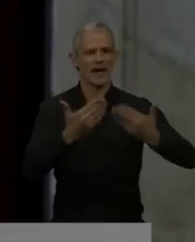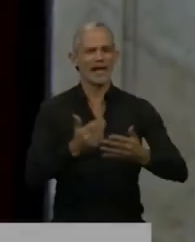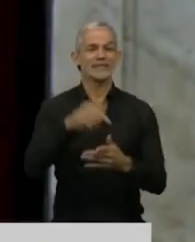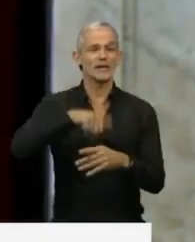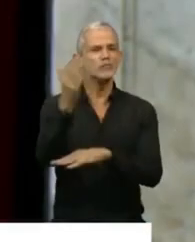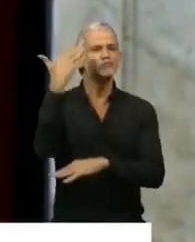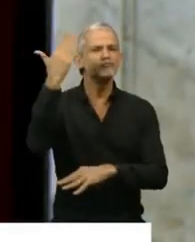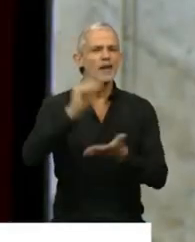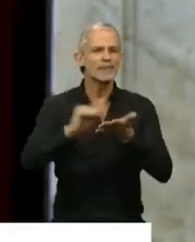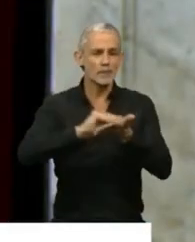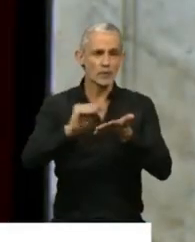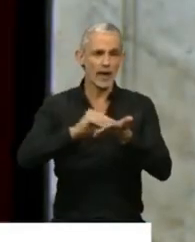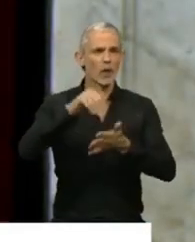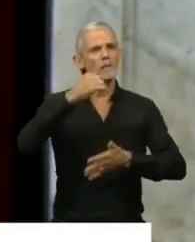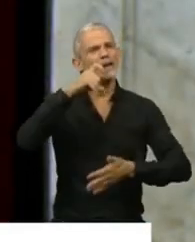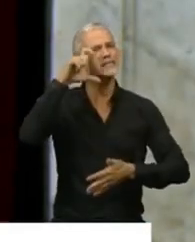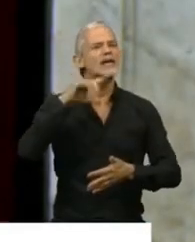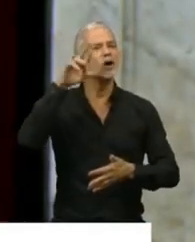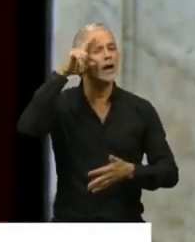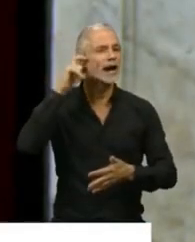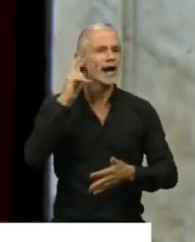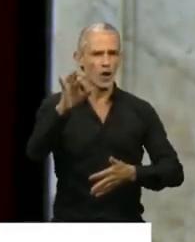Tiene la palabra el diputado Marcelo Rego.